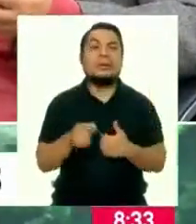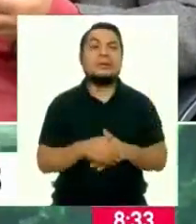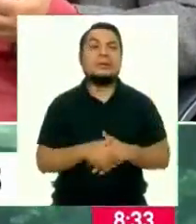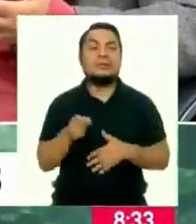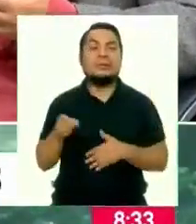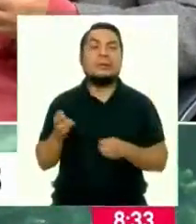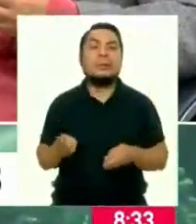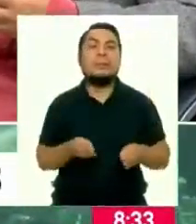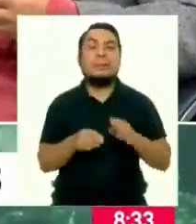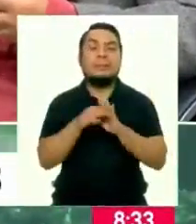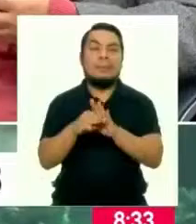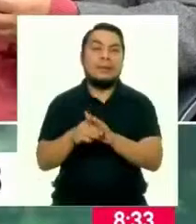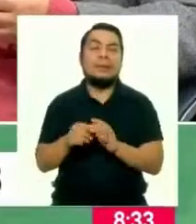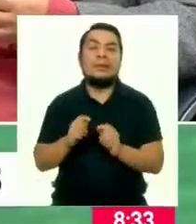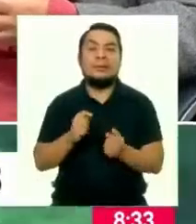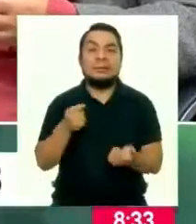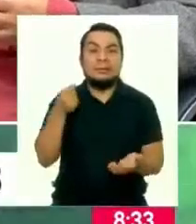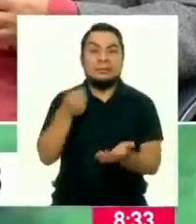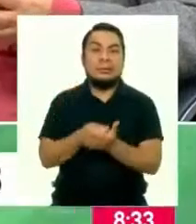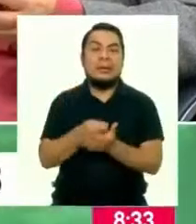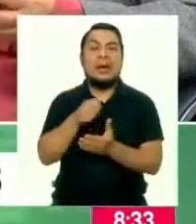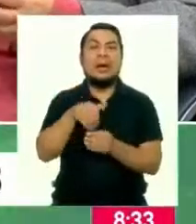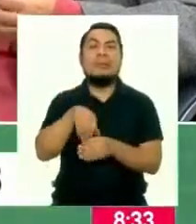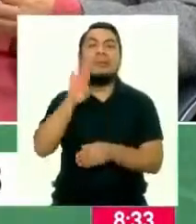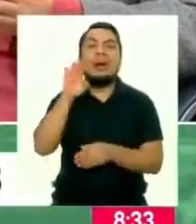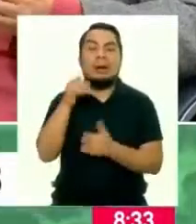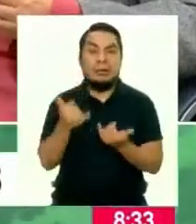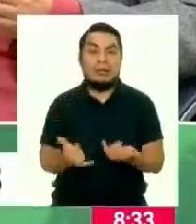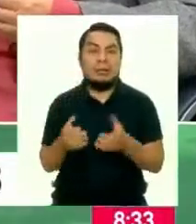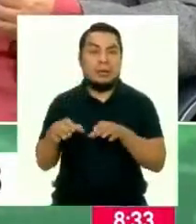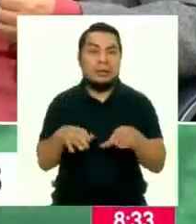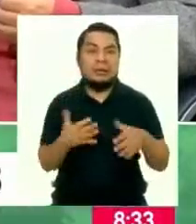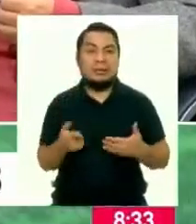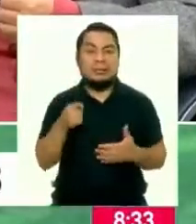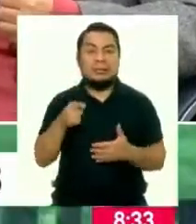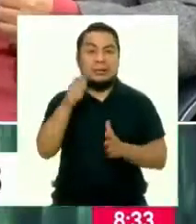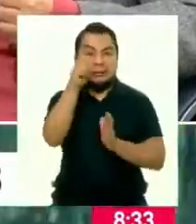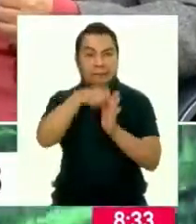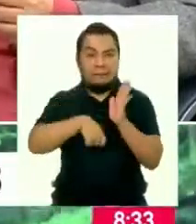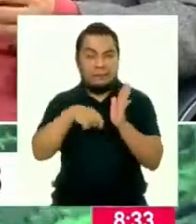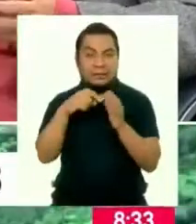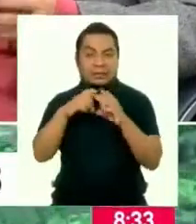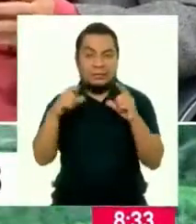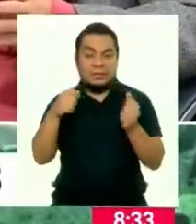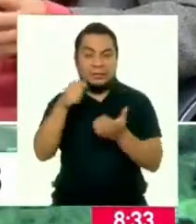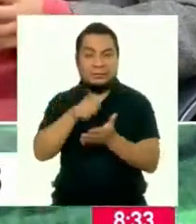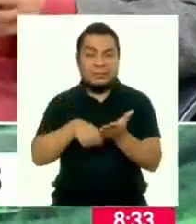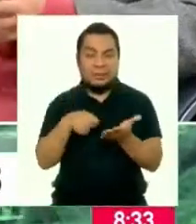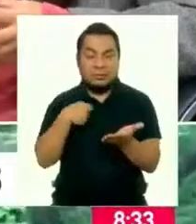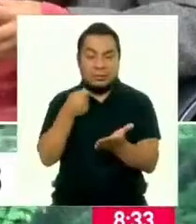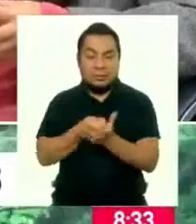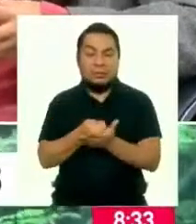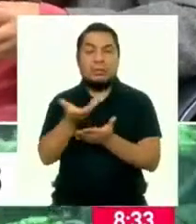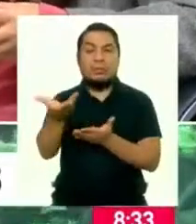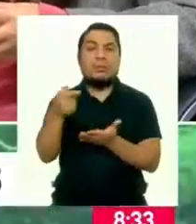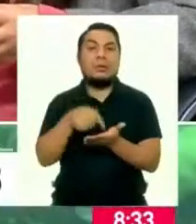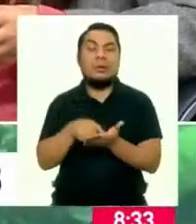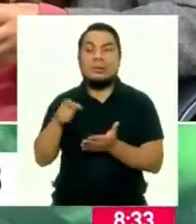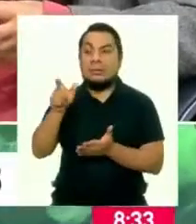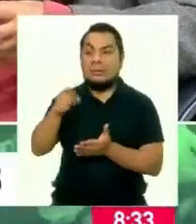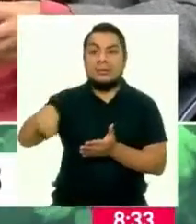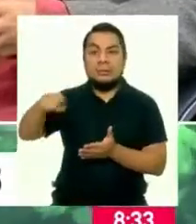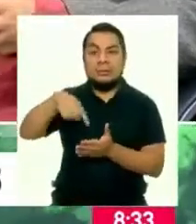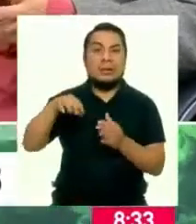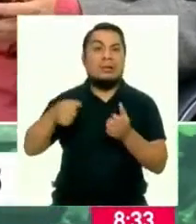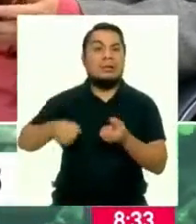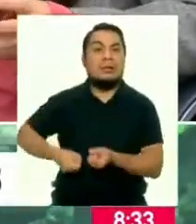modalidad de transferencia bancaria que se hace actualmente, que con la tarjeta uno compra. Entonces, estos pequeños agricultores,